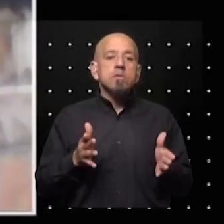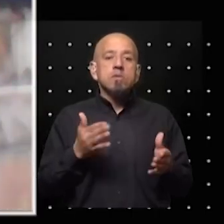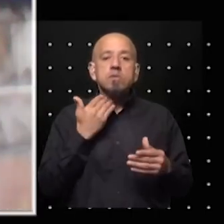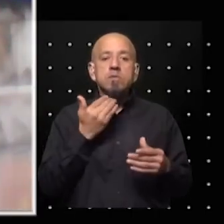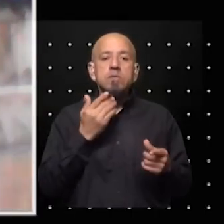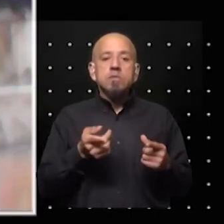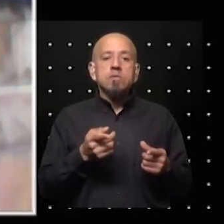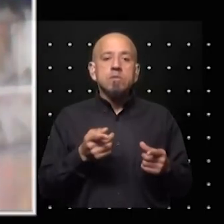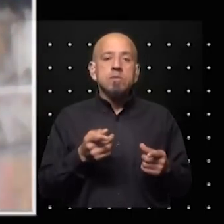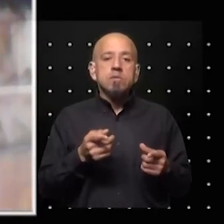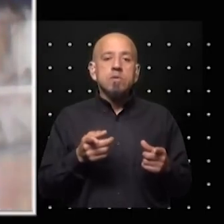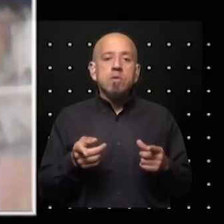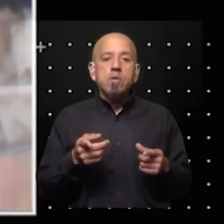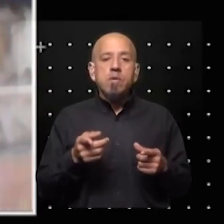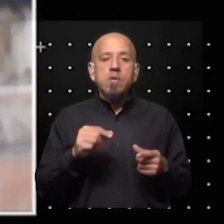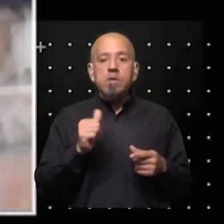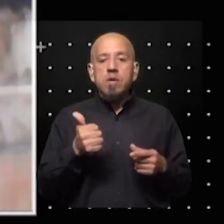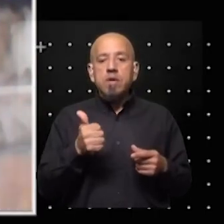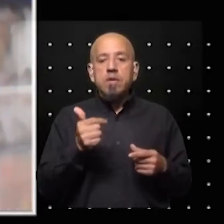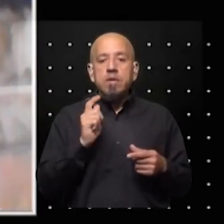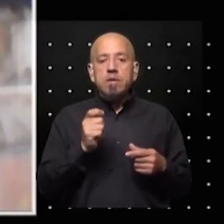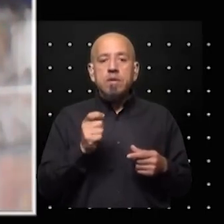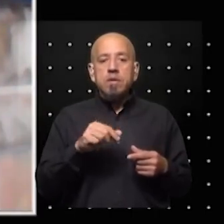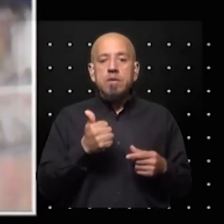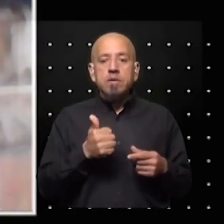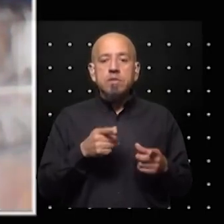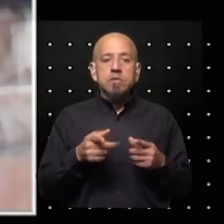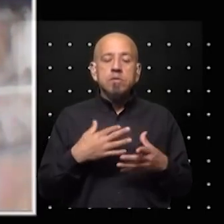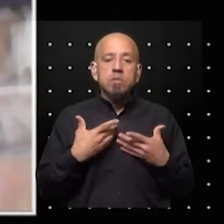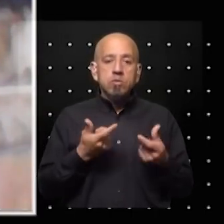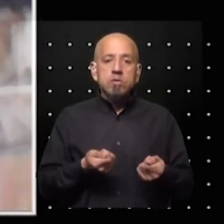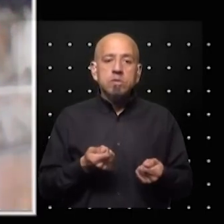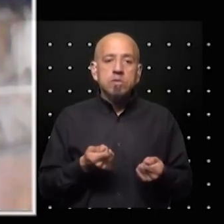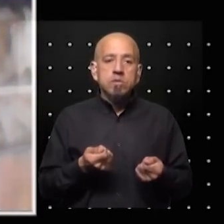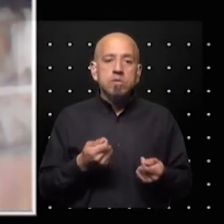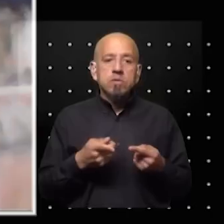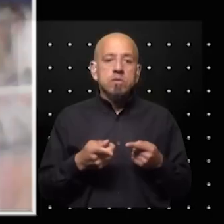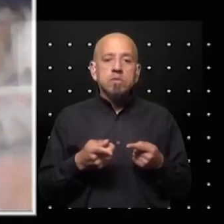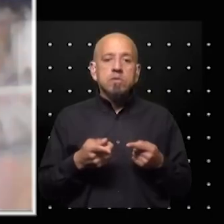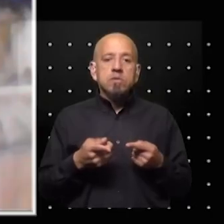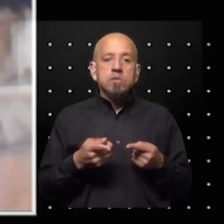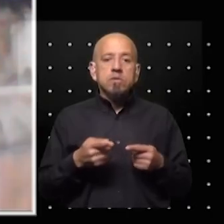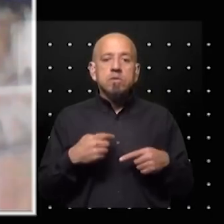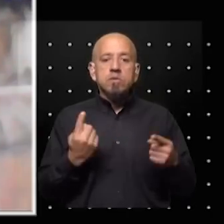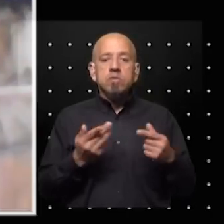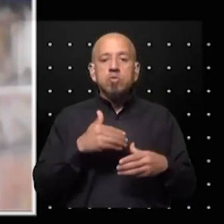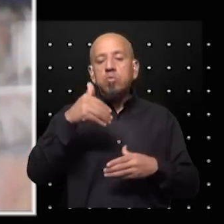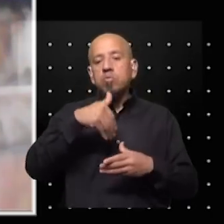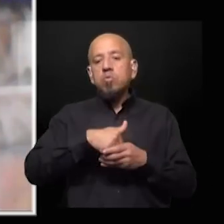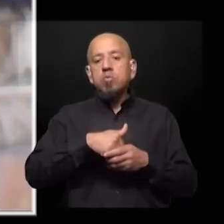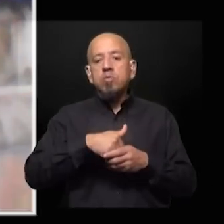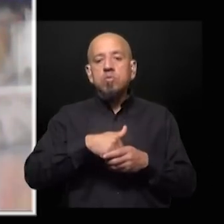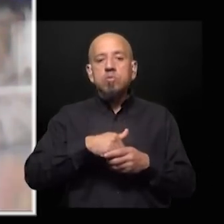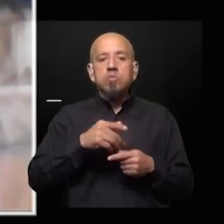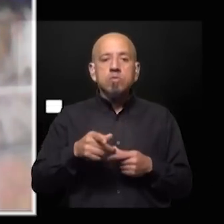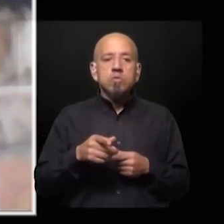gane quien gane primero el otro lo va a apoyar y segundo qué va a pasar con los votos o sea no